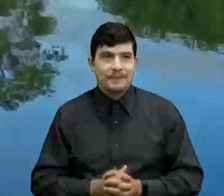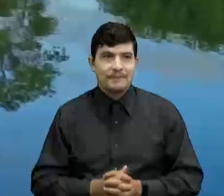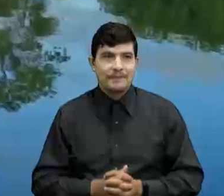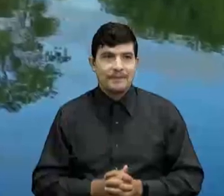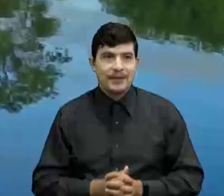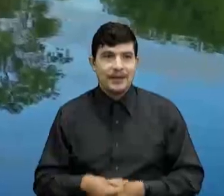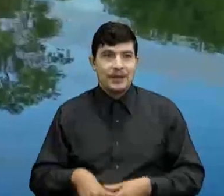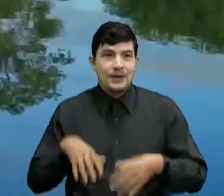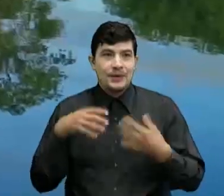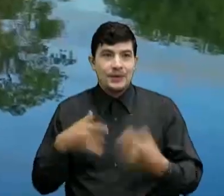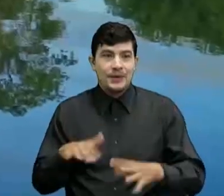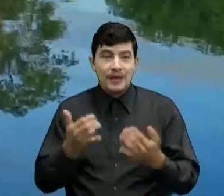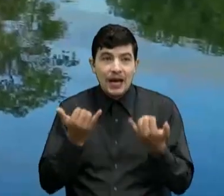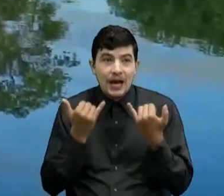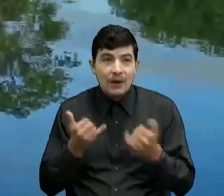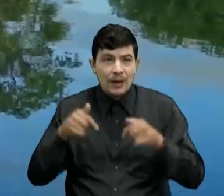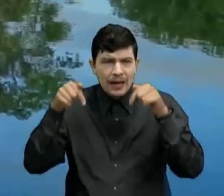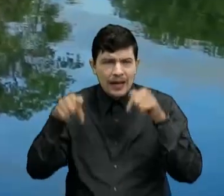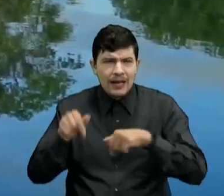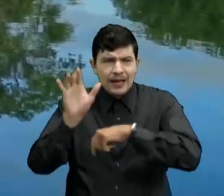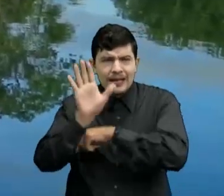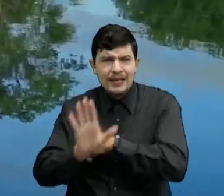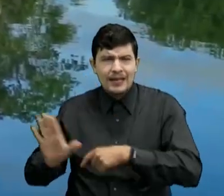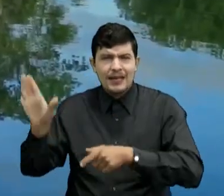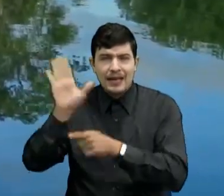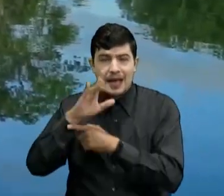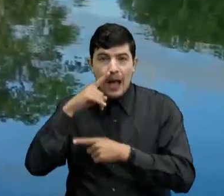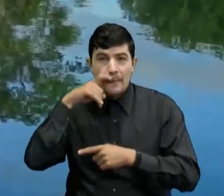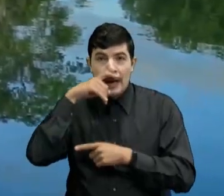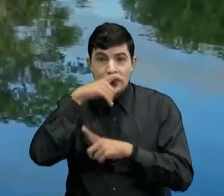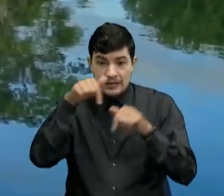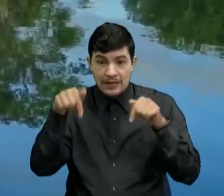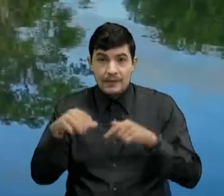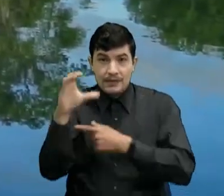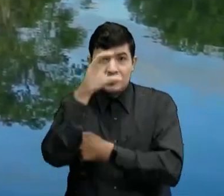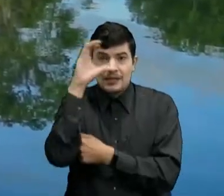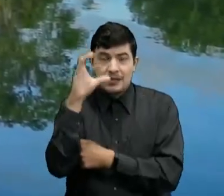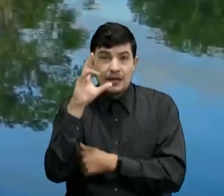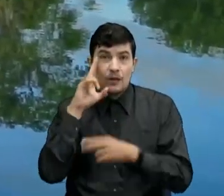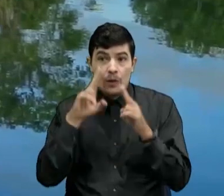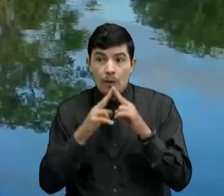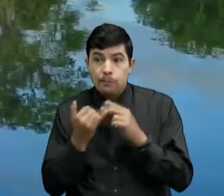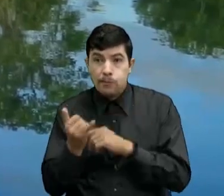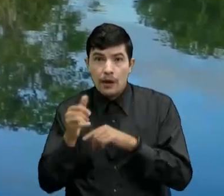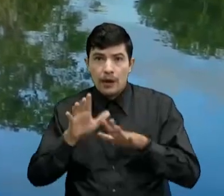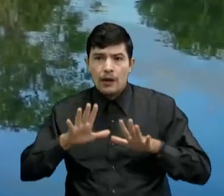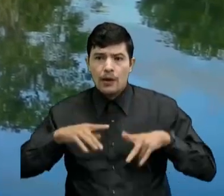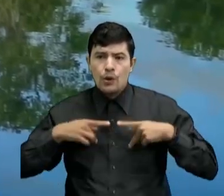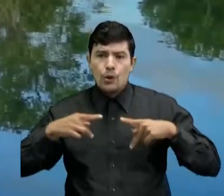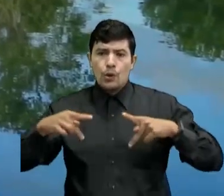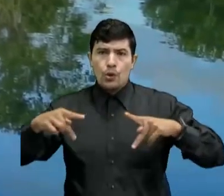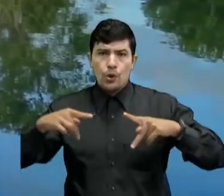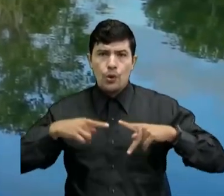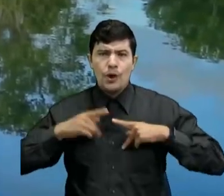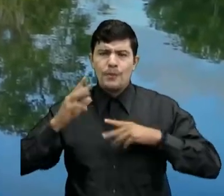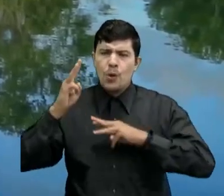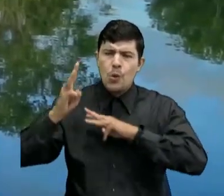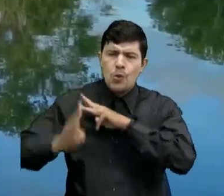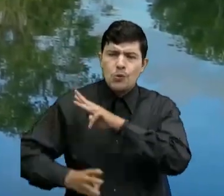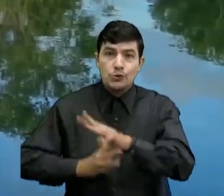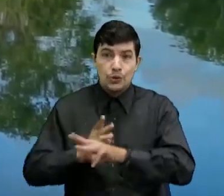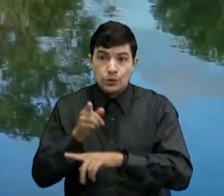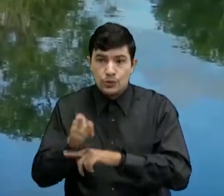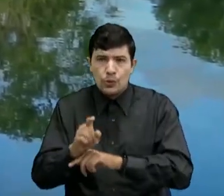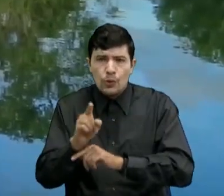Niños Y ahora hemos llegado Al departamento Del Amazonas Aquí en Colombia Conocido como El pulmón del mundo Donde el